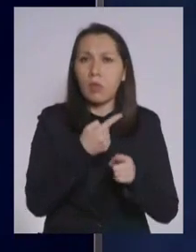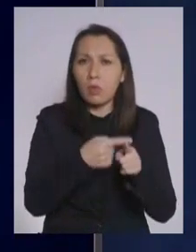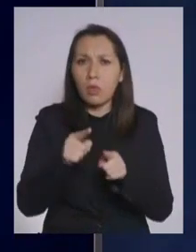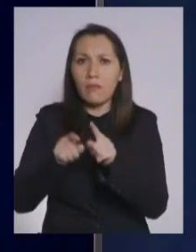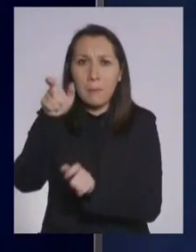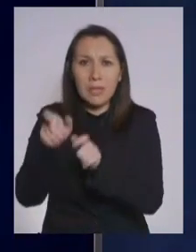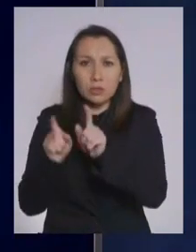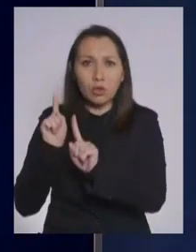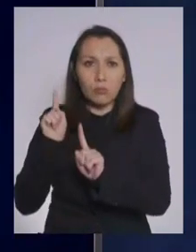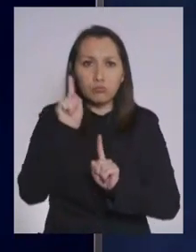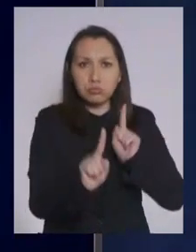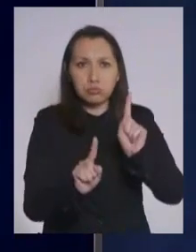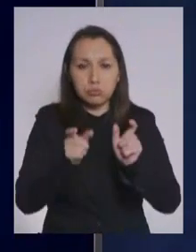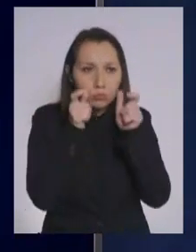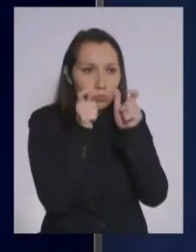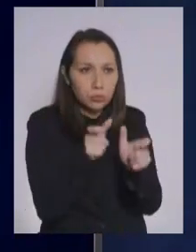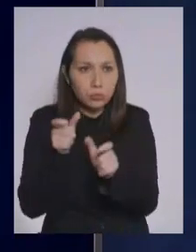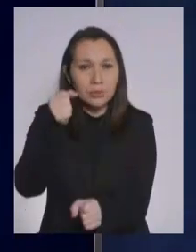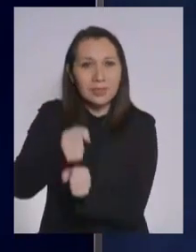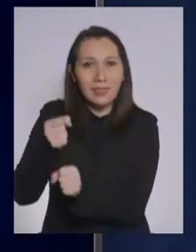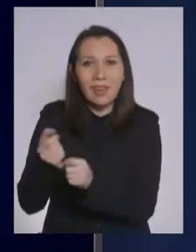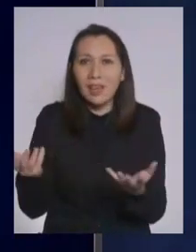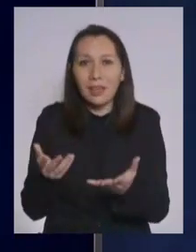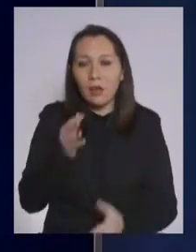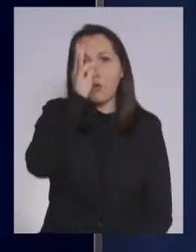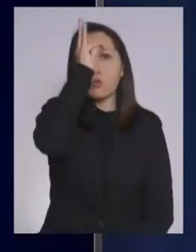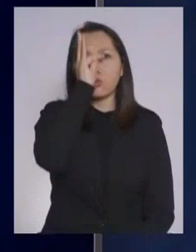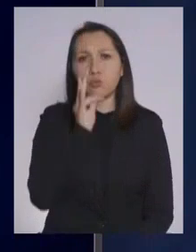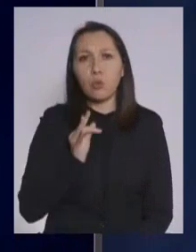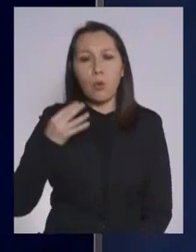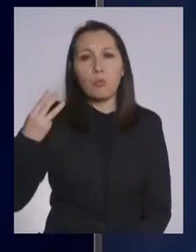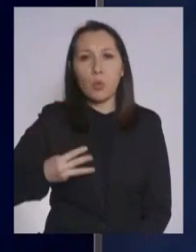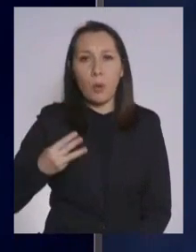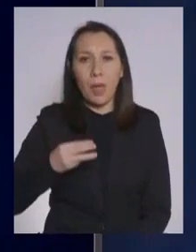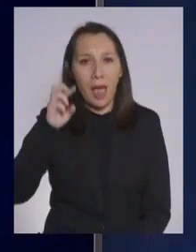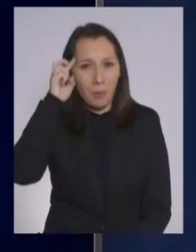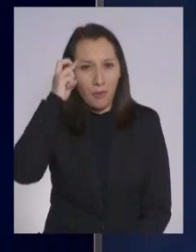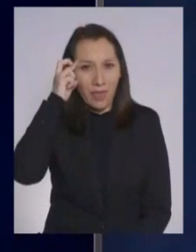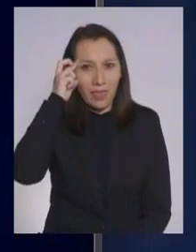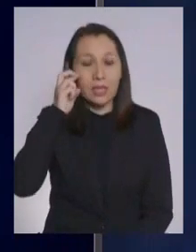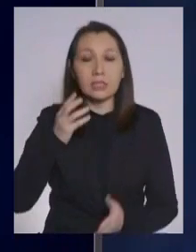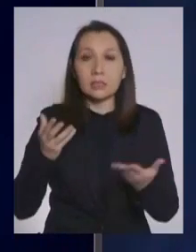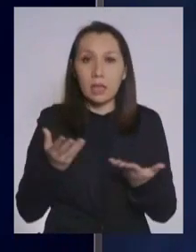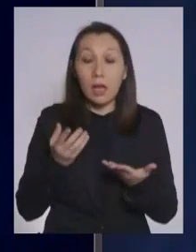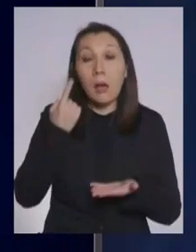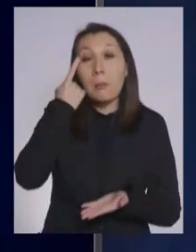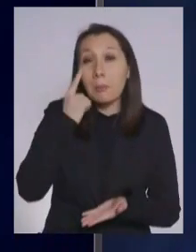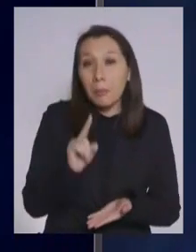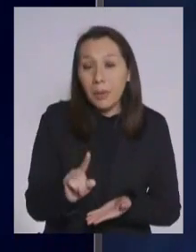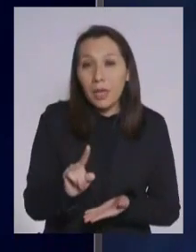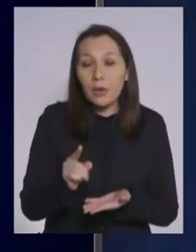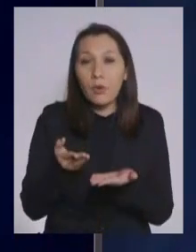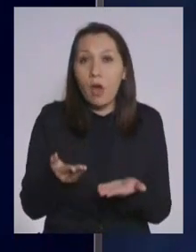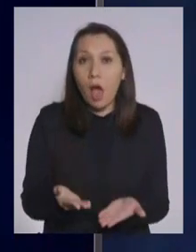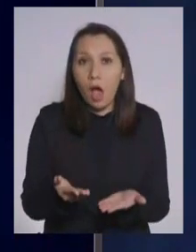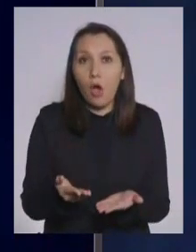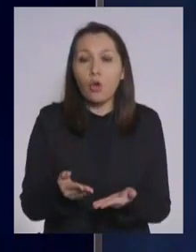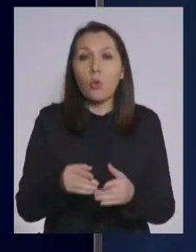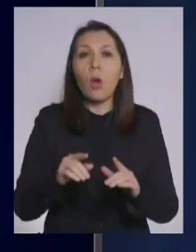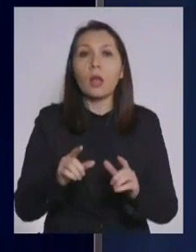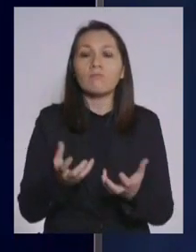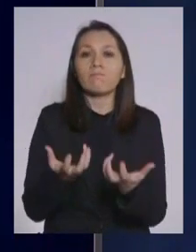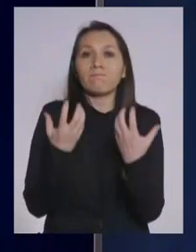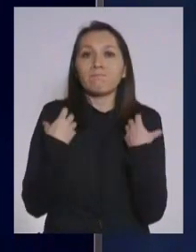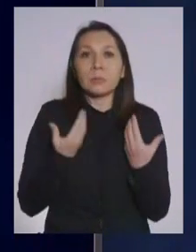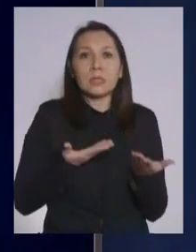fiscalizadores que son funcionarios de la Municipalidad de Providencia, pero que están en Comisión de